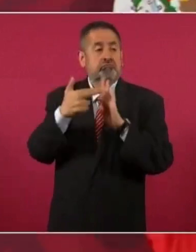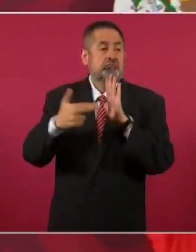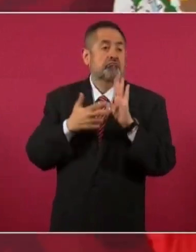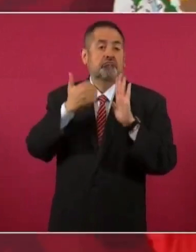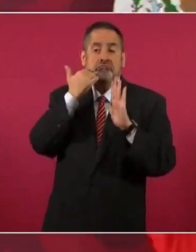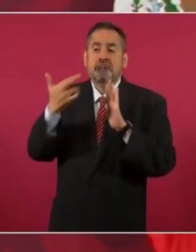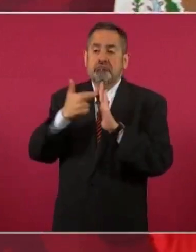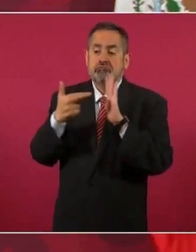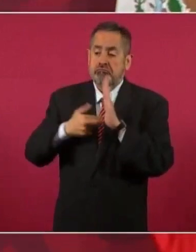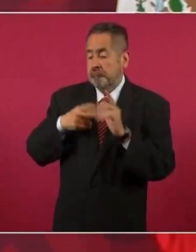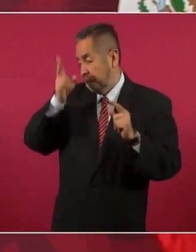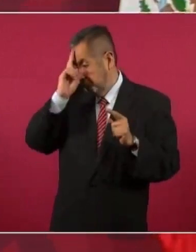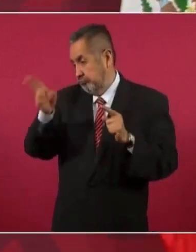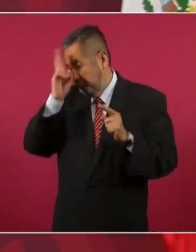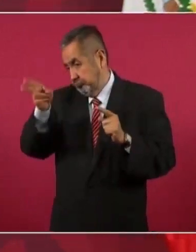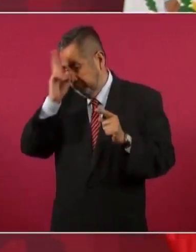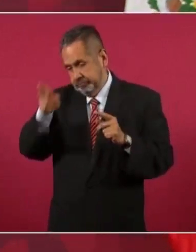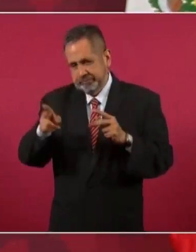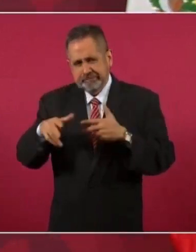prohibirlas.